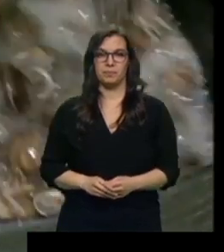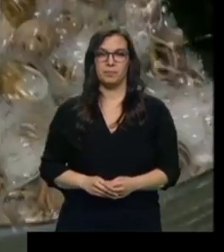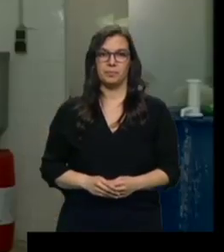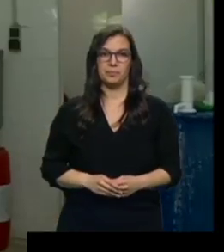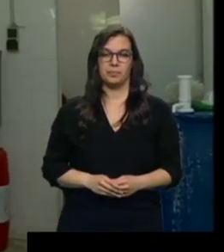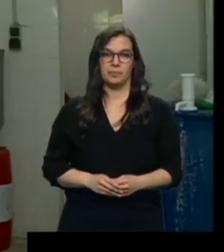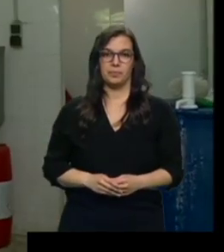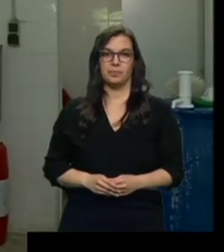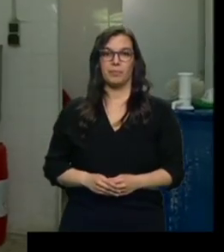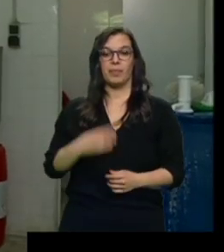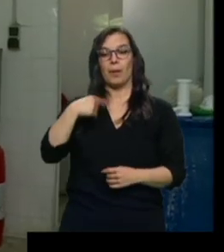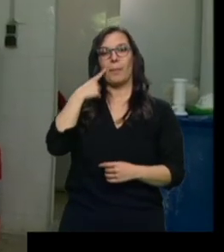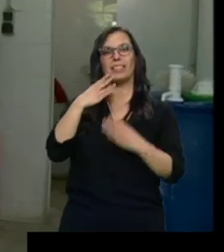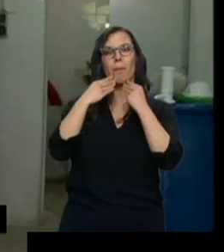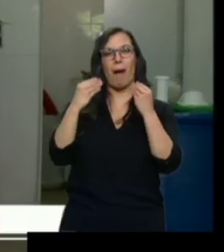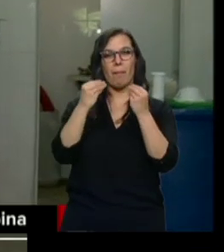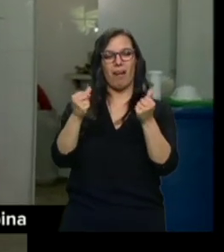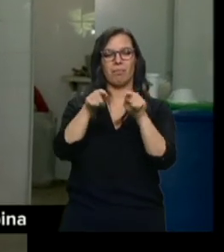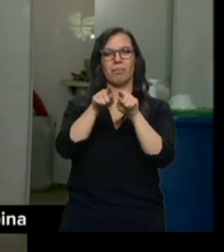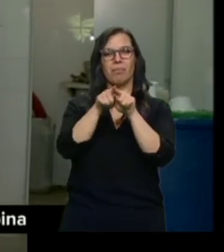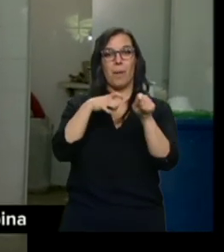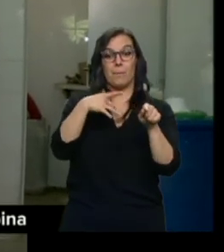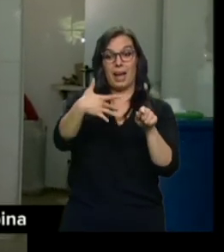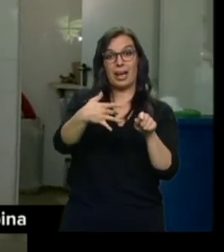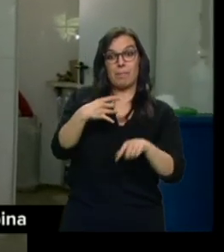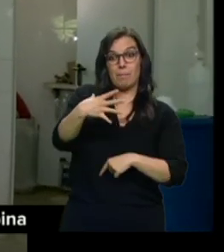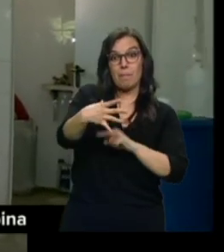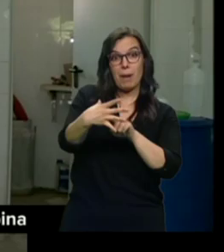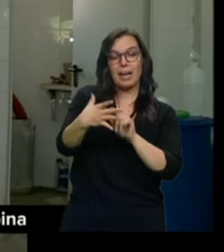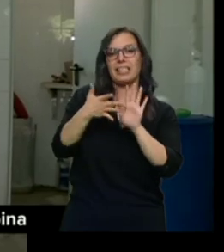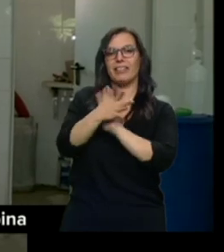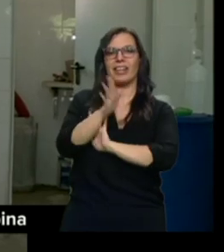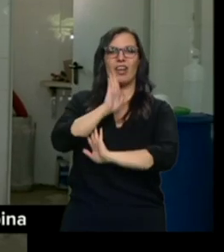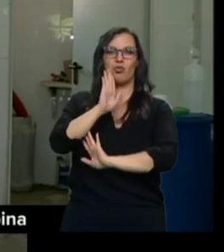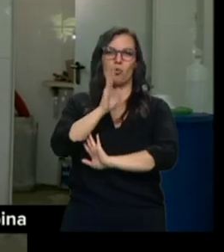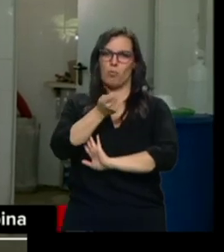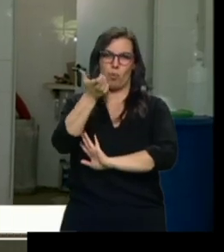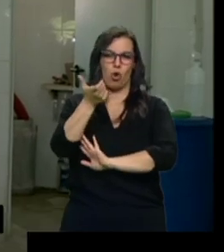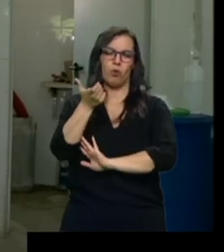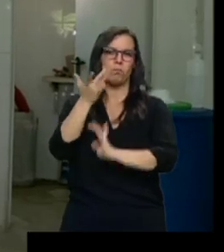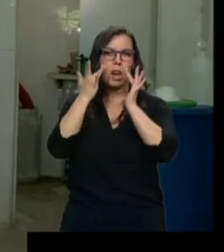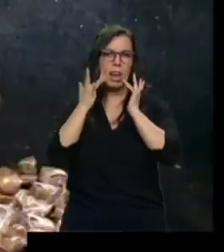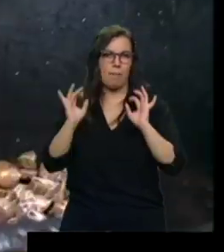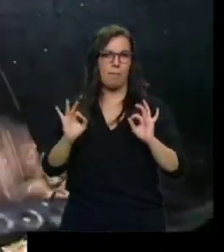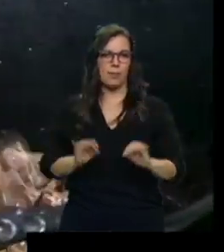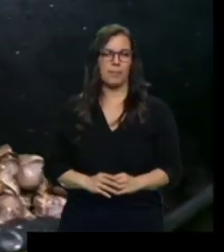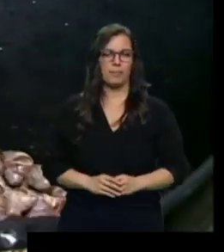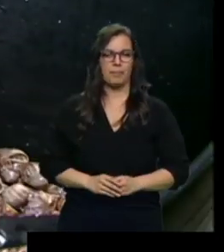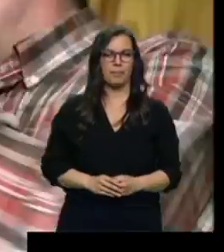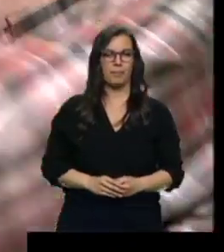La baba ya está saliendo blanca. Entonces, eso es que no tiene mucha suciedad este caracol. Es un caracol muy limpio.